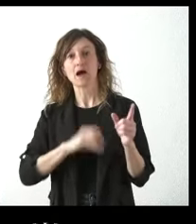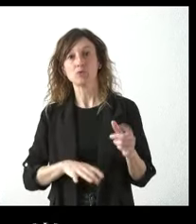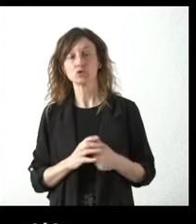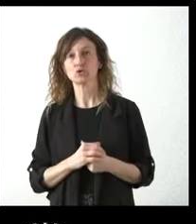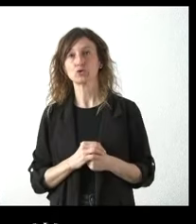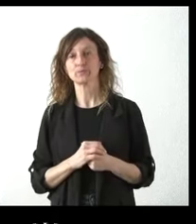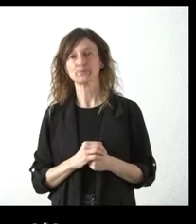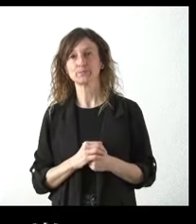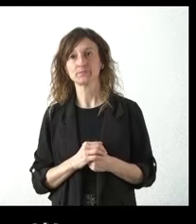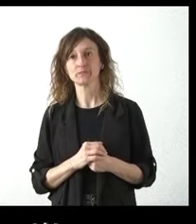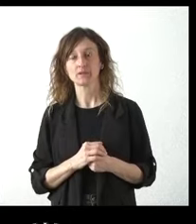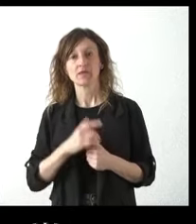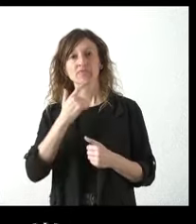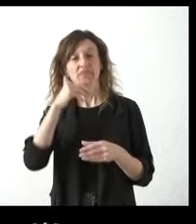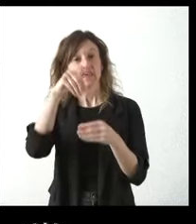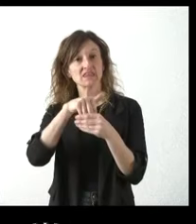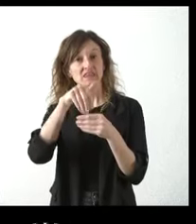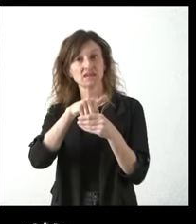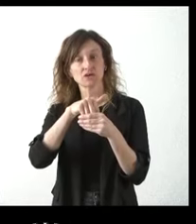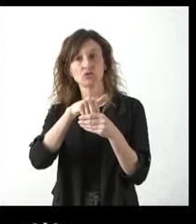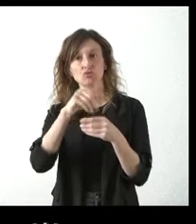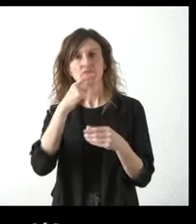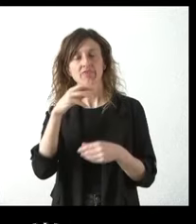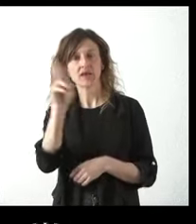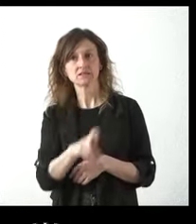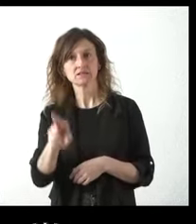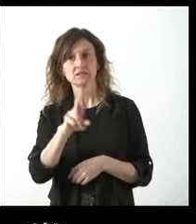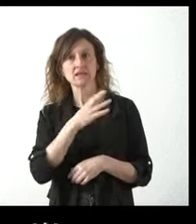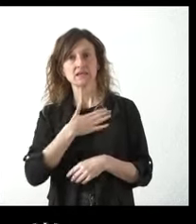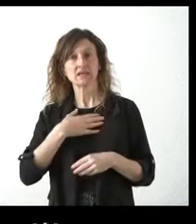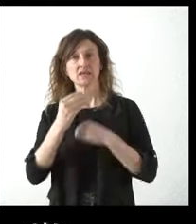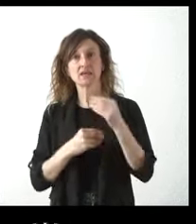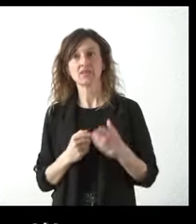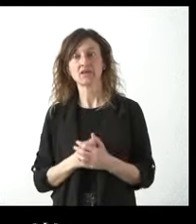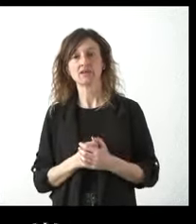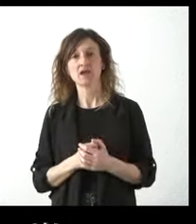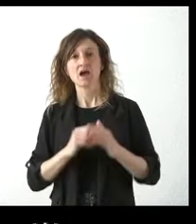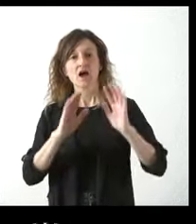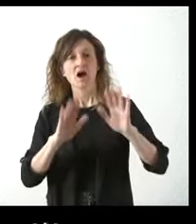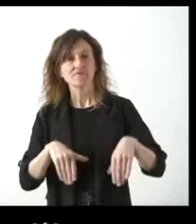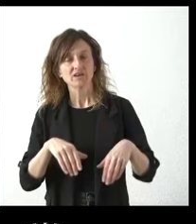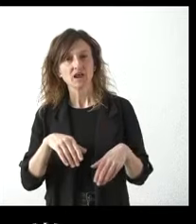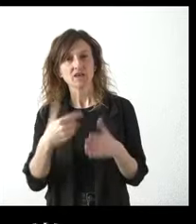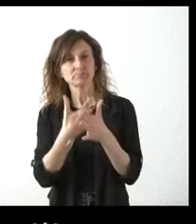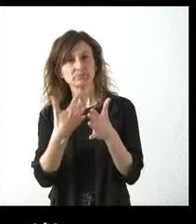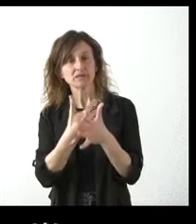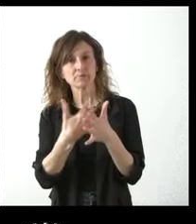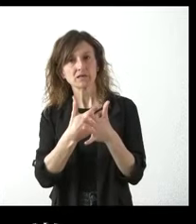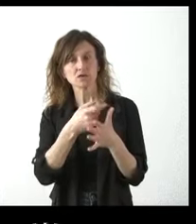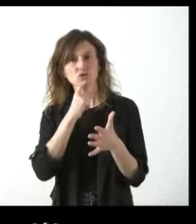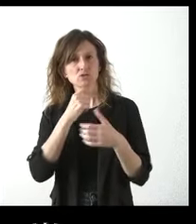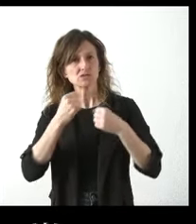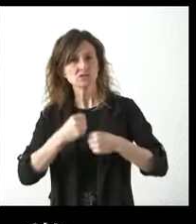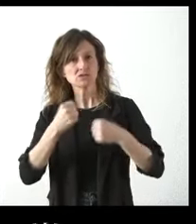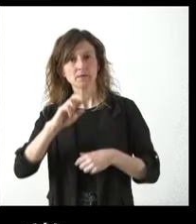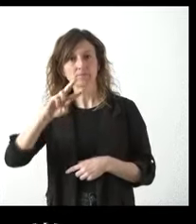que internamente estaba insistiendo para que eso se lleve a cabo no sé en qué términos se produce esa insistencia